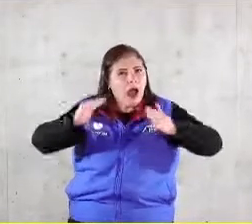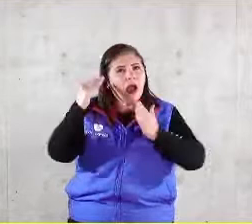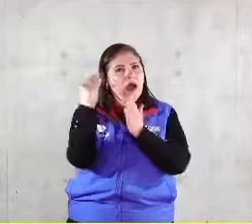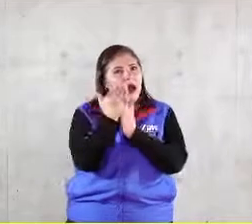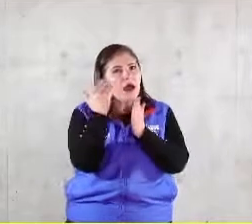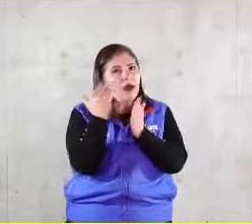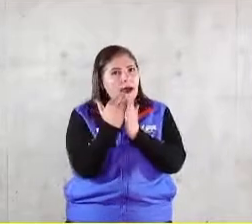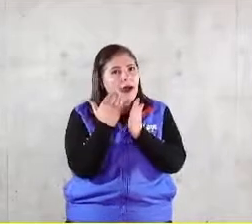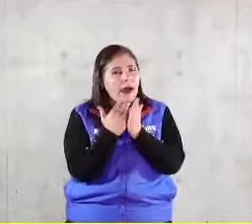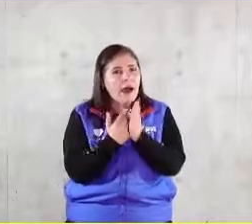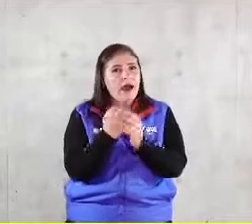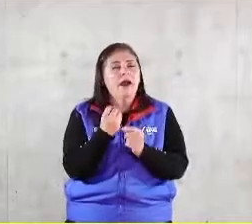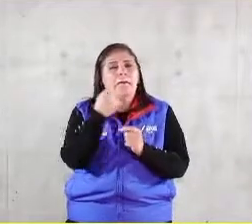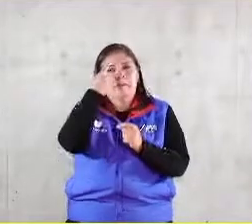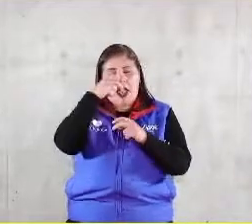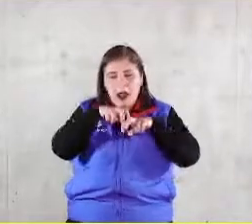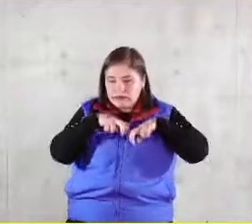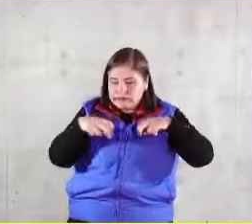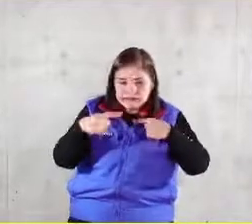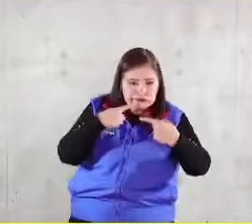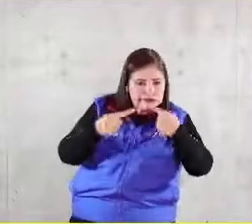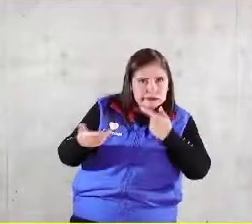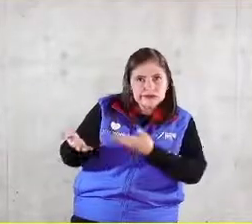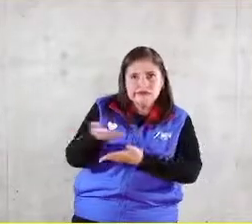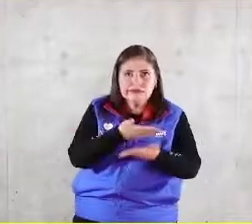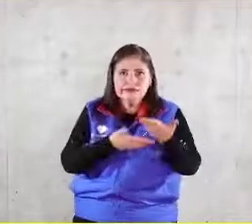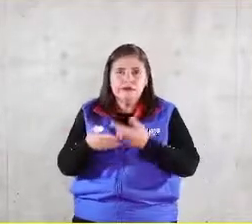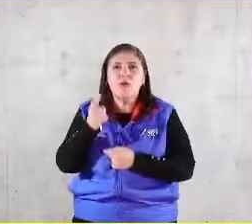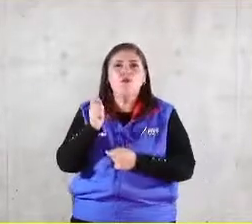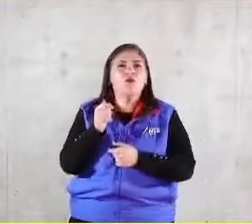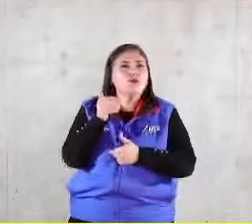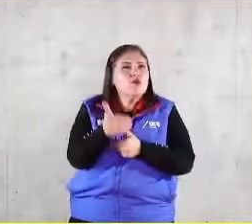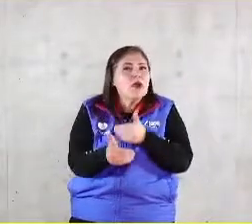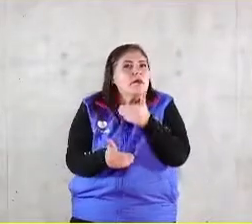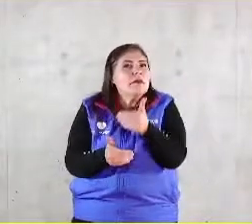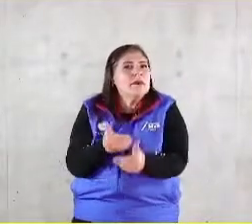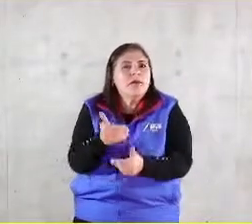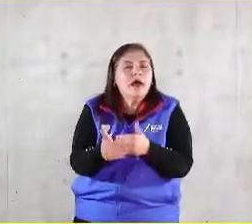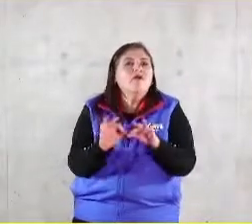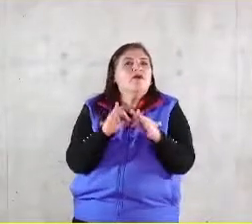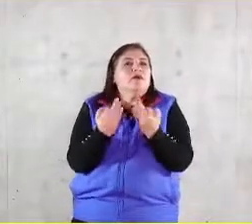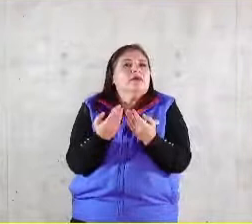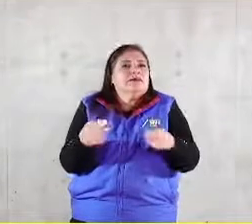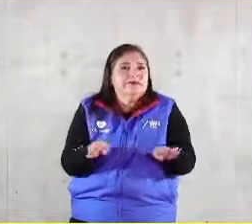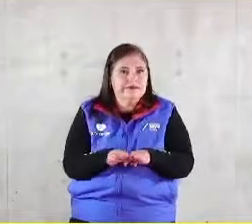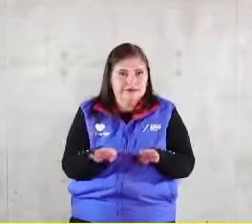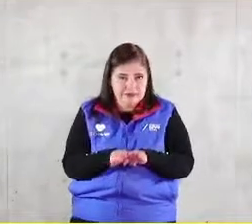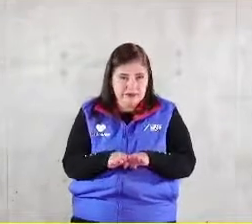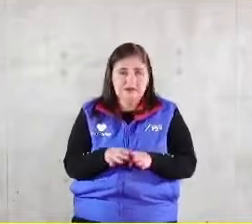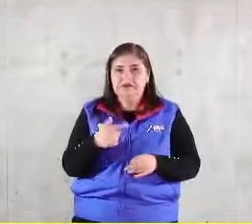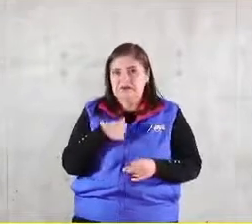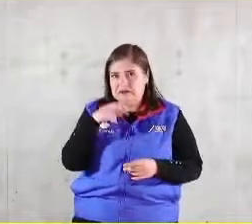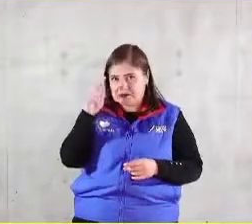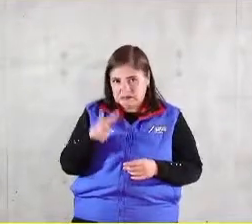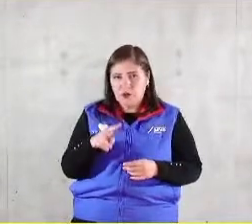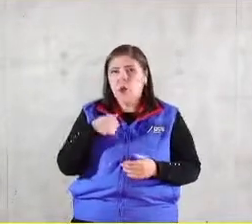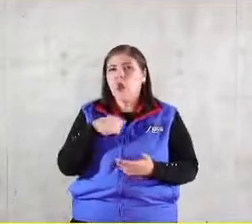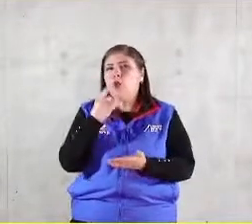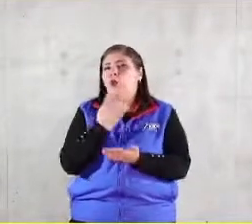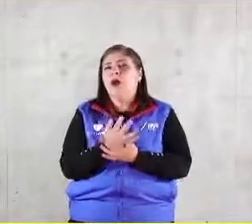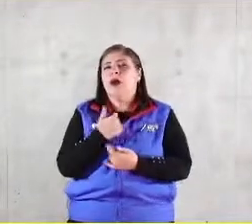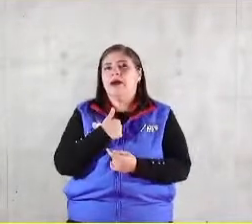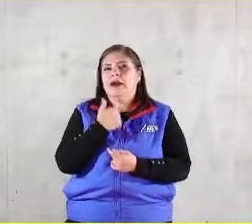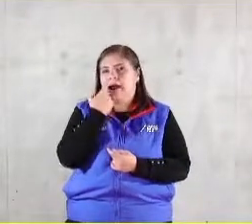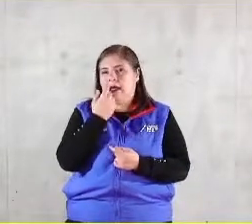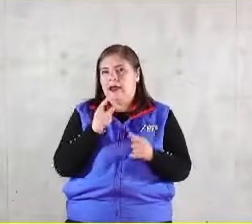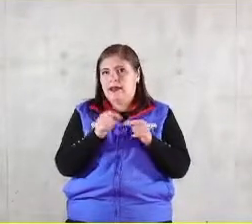para sentarse como decimos a la mesa para ver cómo va avanzando todo esto pues yo la verdad lo único que me